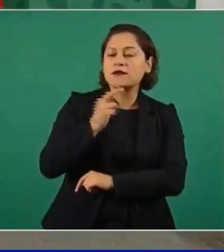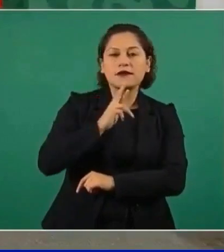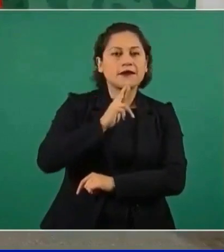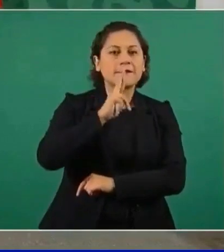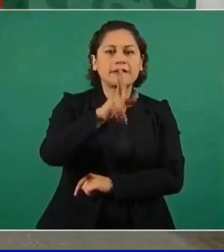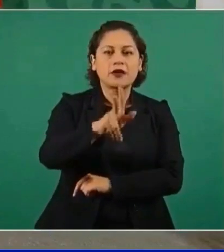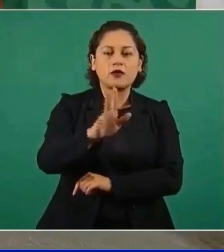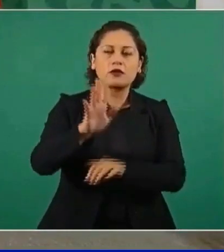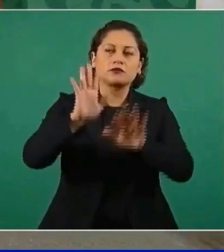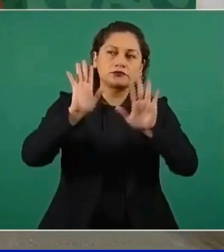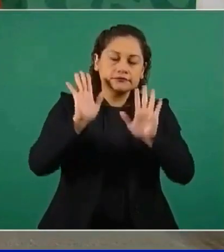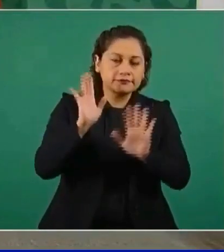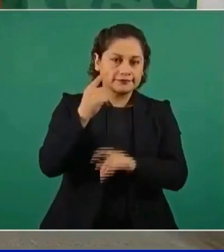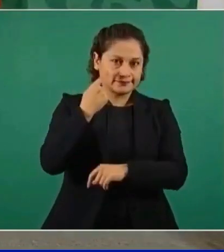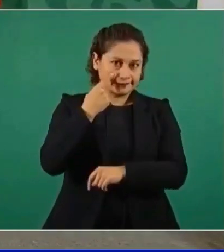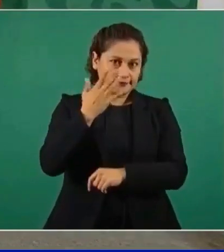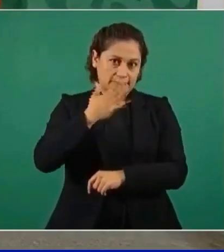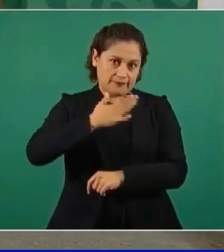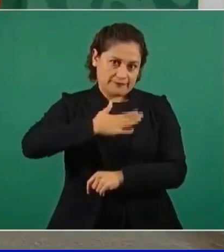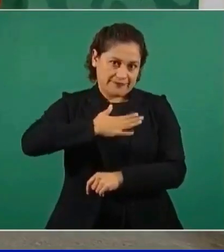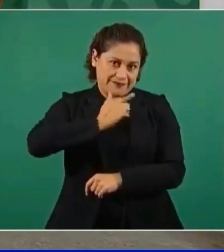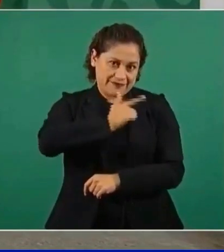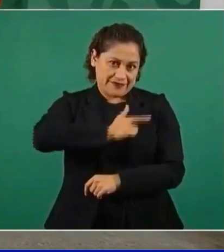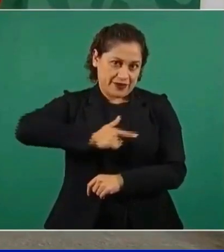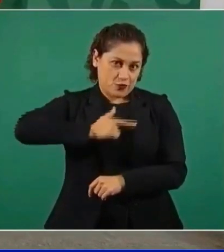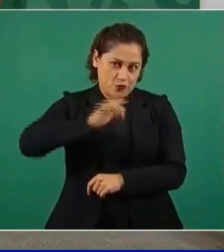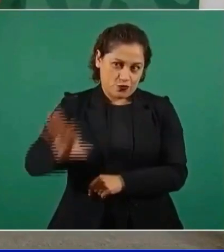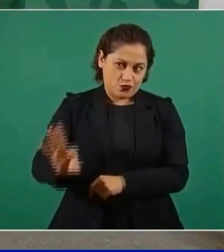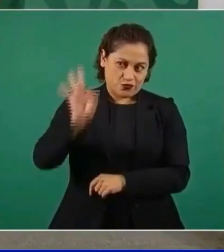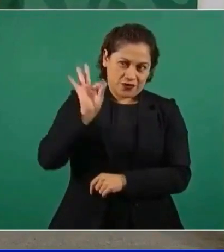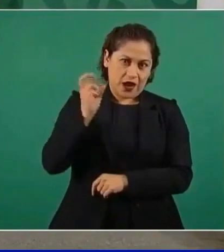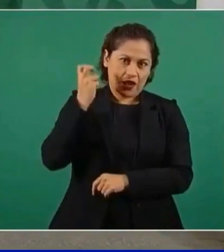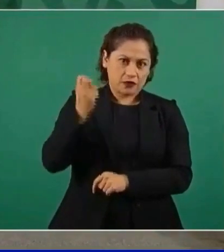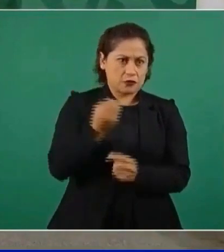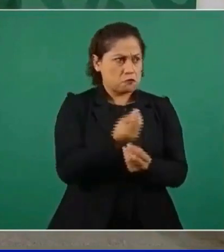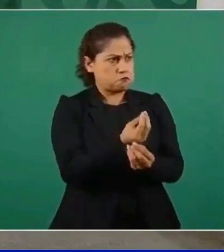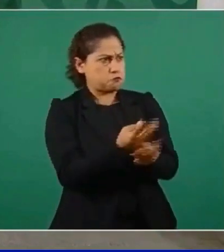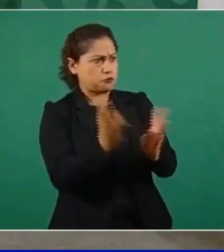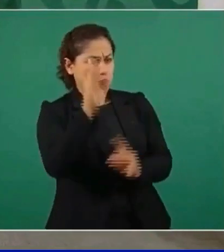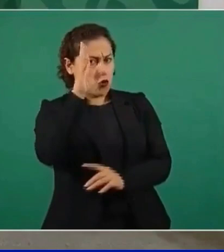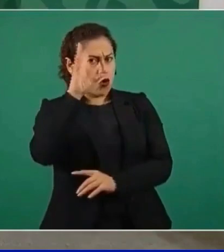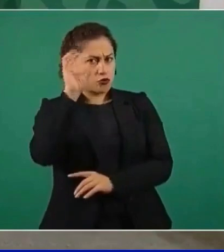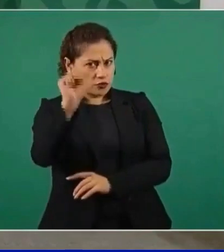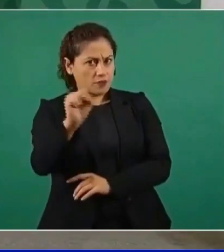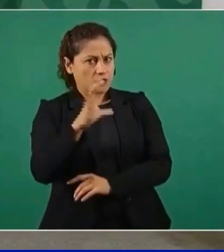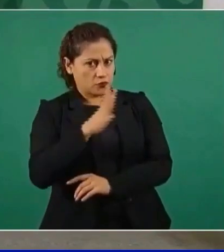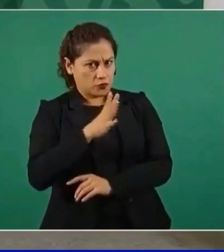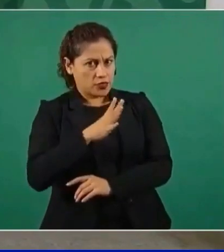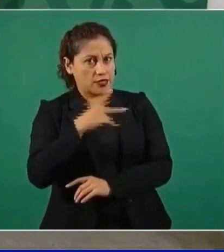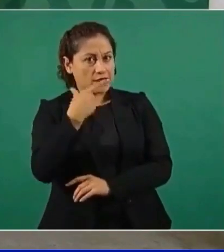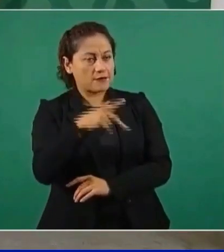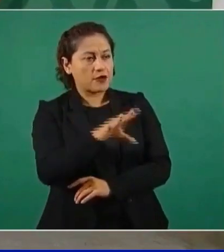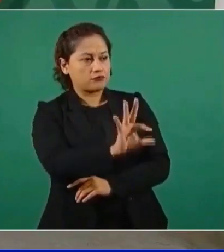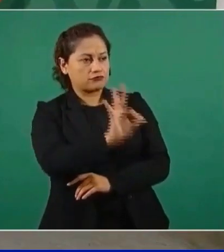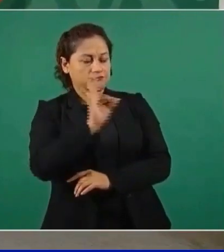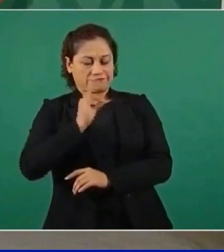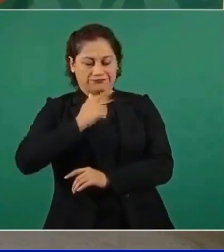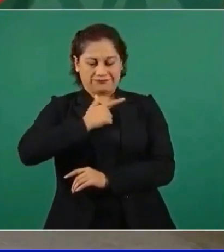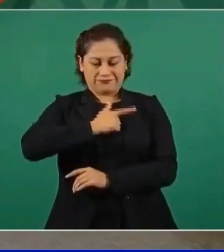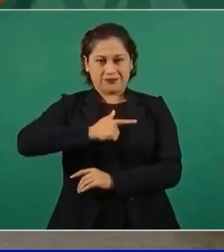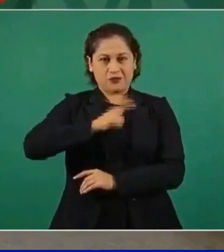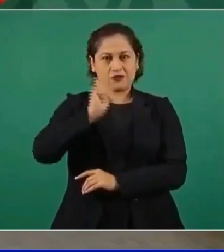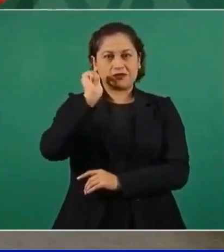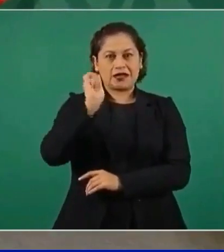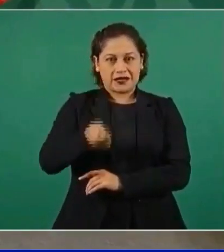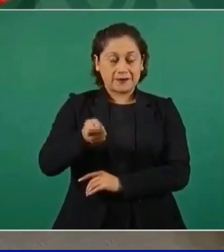la que más me gusta de todas las definiciones, porque hay muchas. La política es el arte, la ciencia de